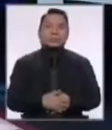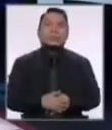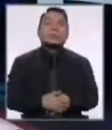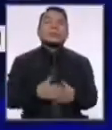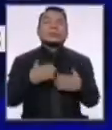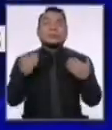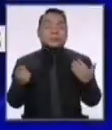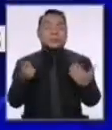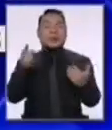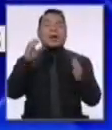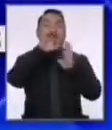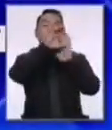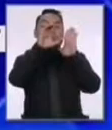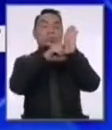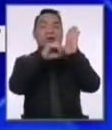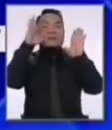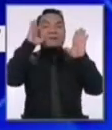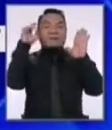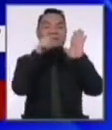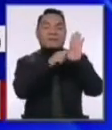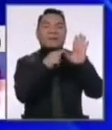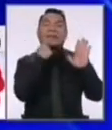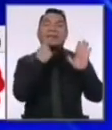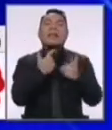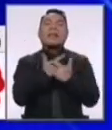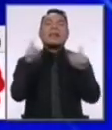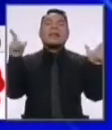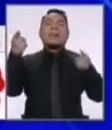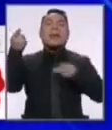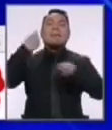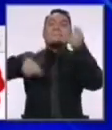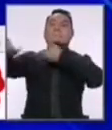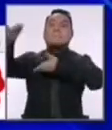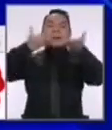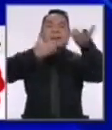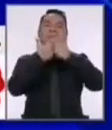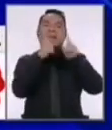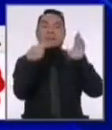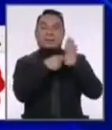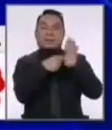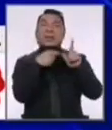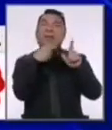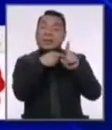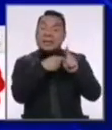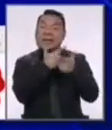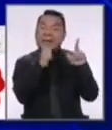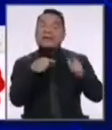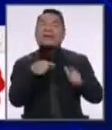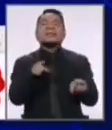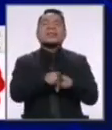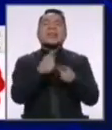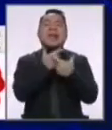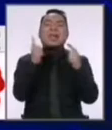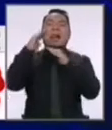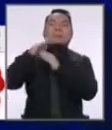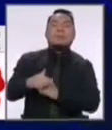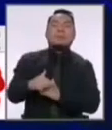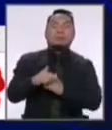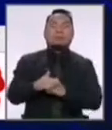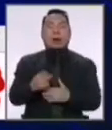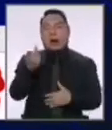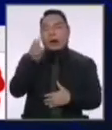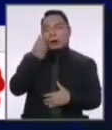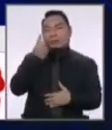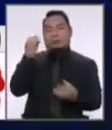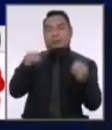La constitución fujimorista creó la figura de libre mercado que se ha convertido en libre abuso, en libre posibilidad